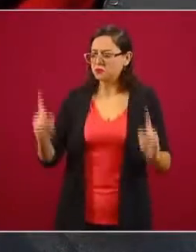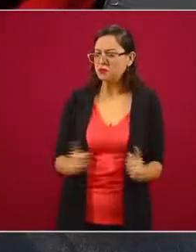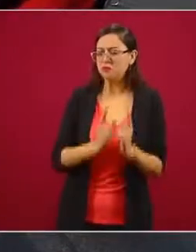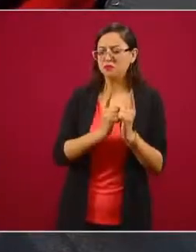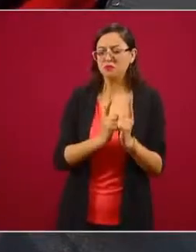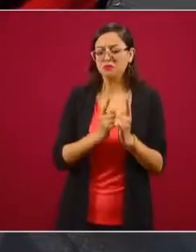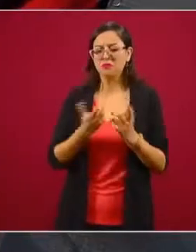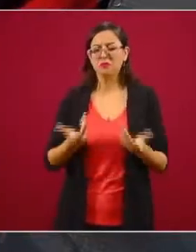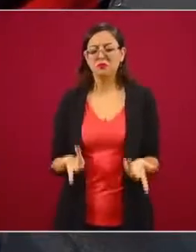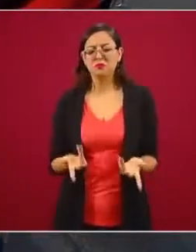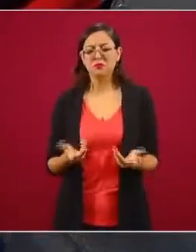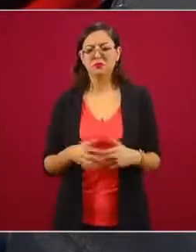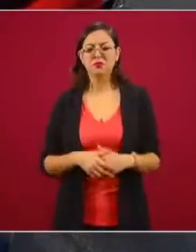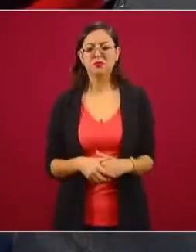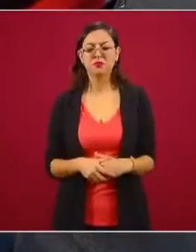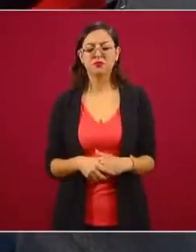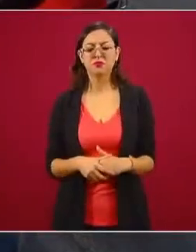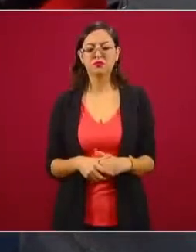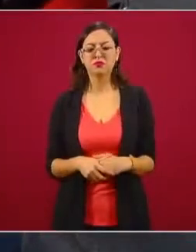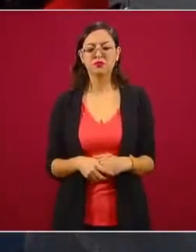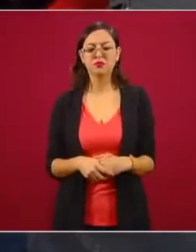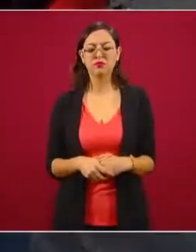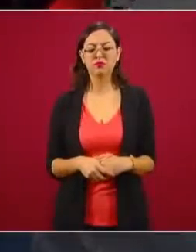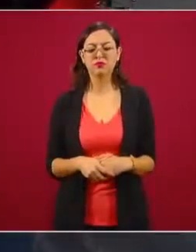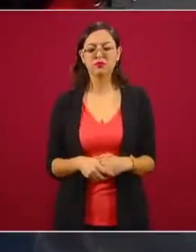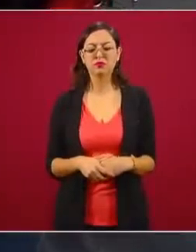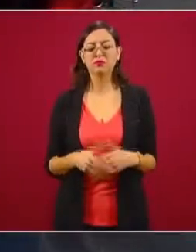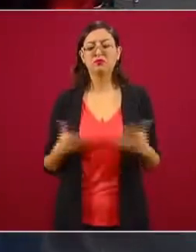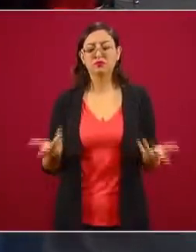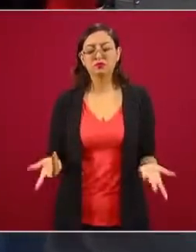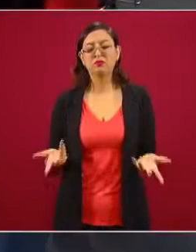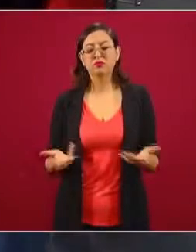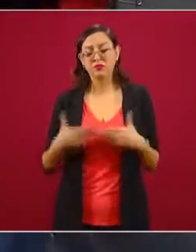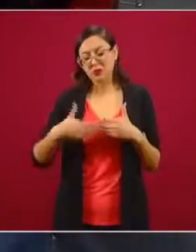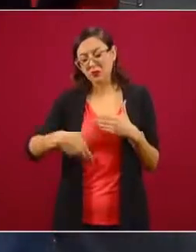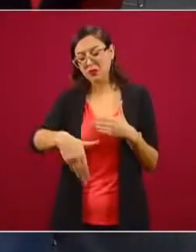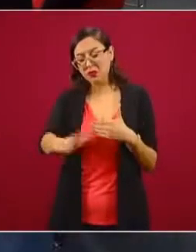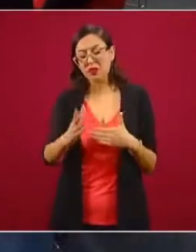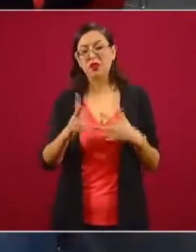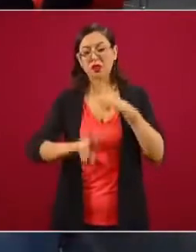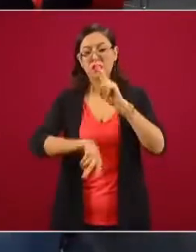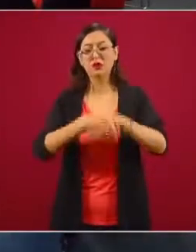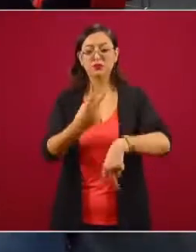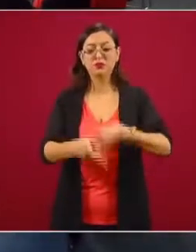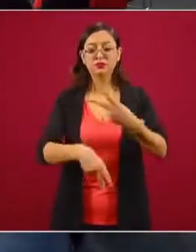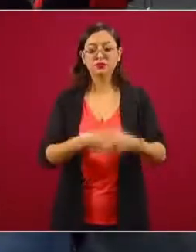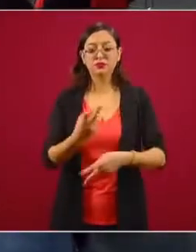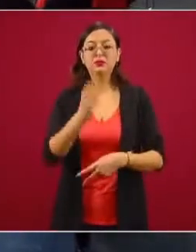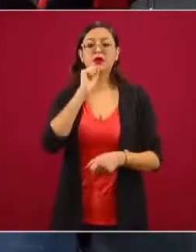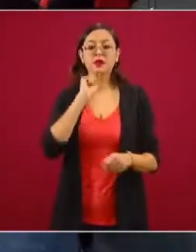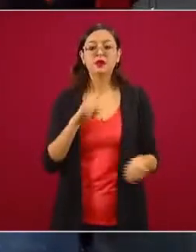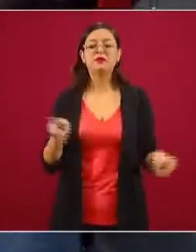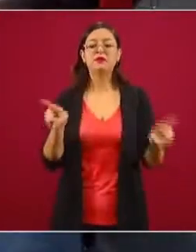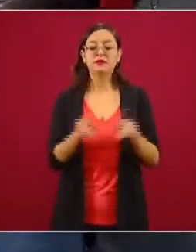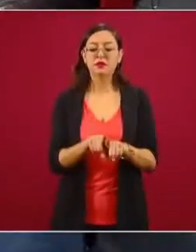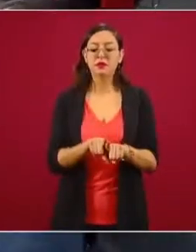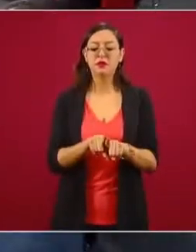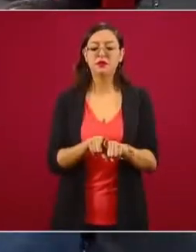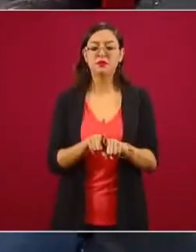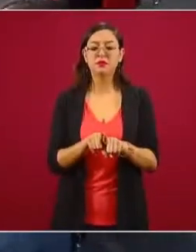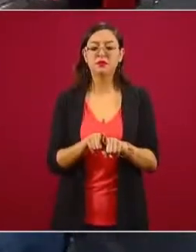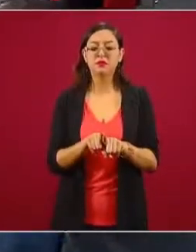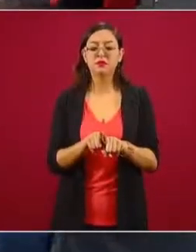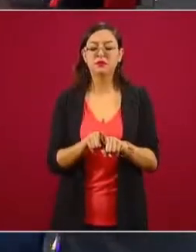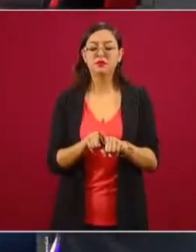nosotros. Entonces, pues a eso vamos. También ya aprovecho para comentarles